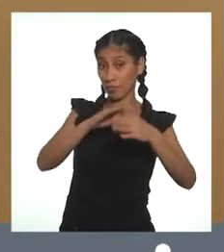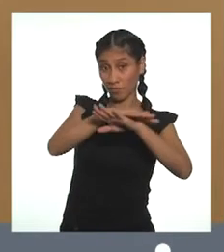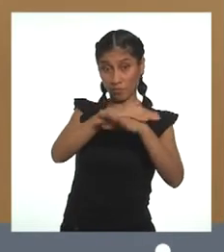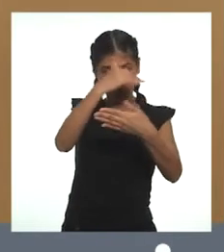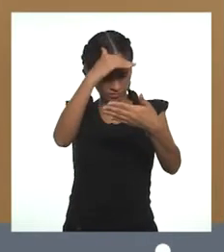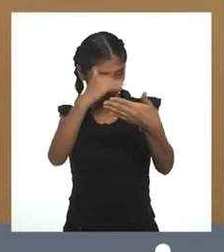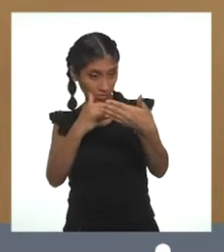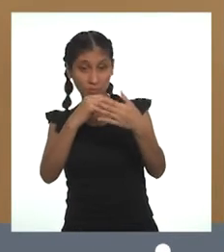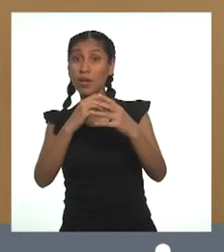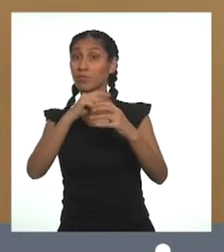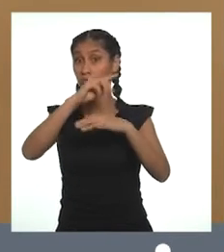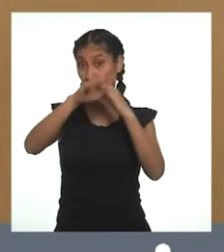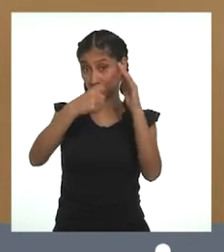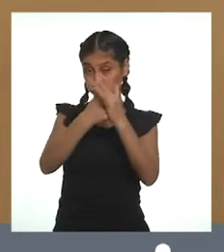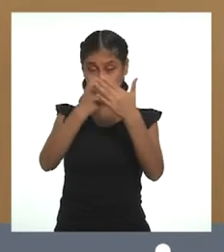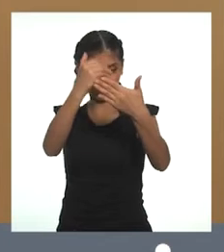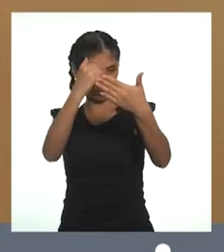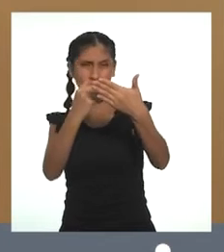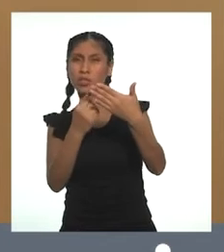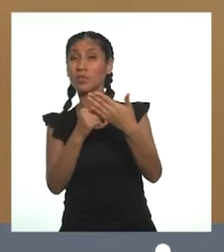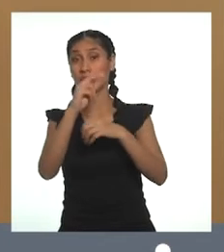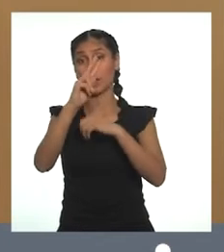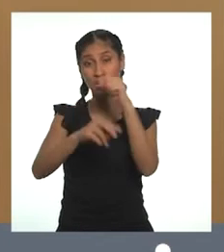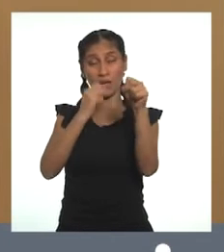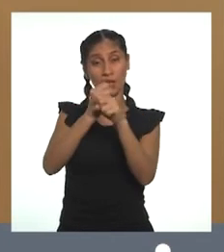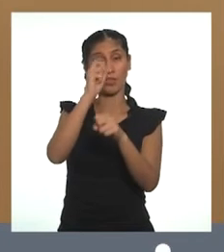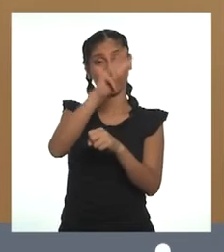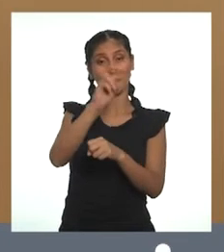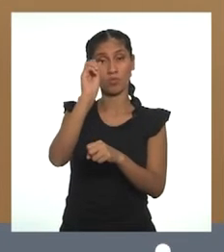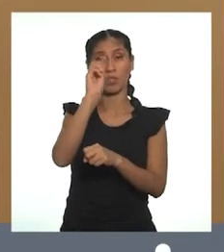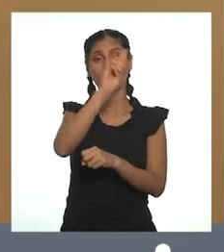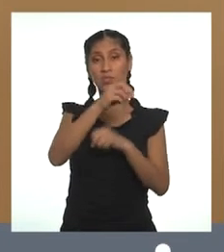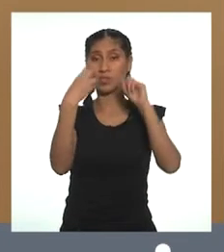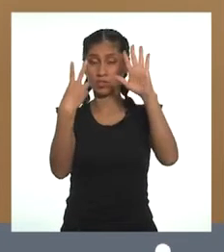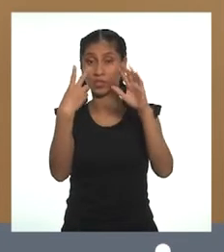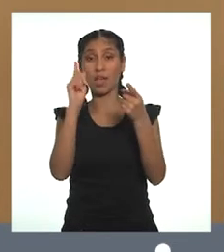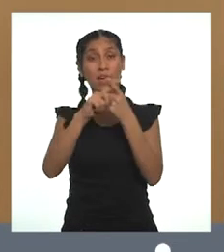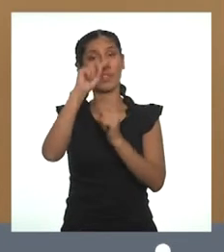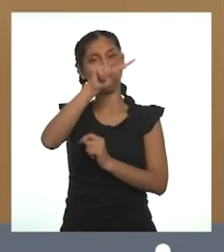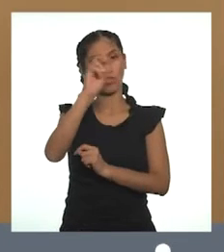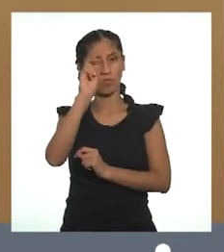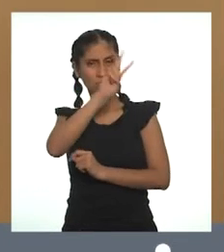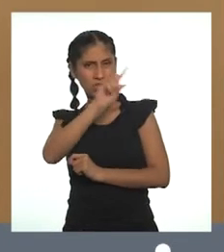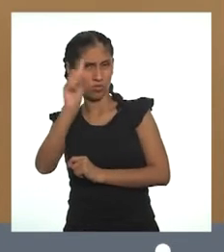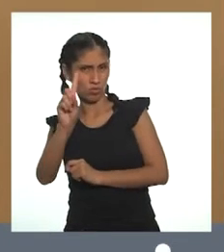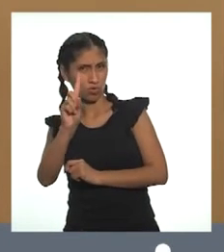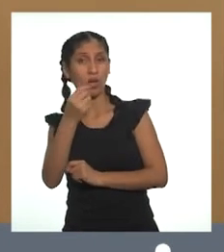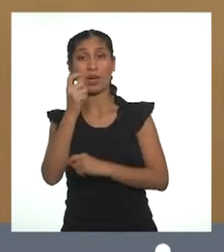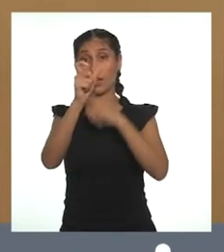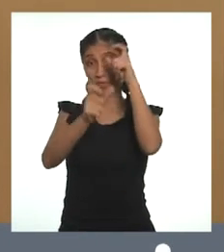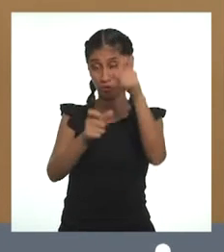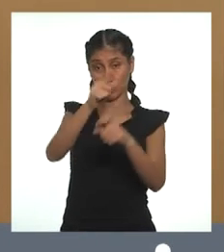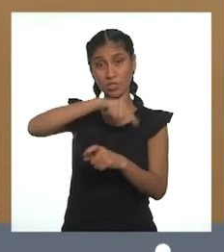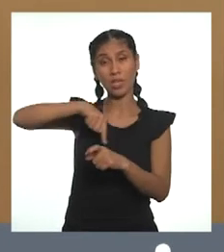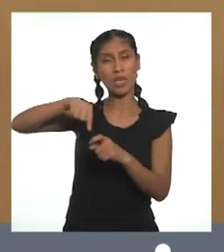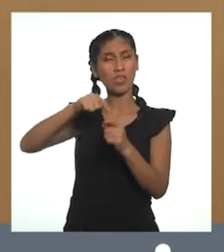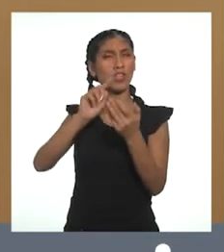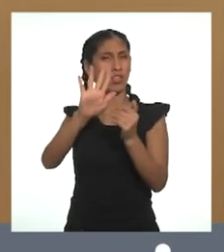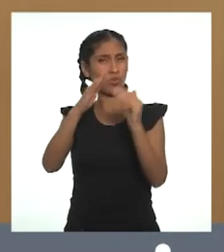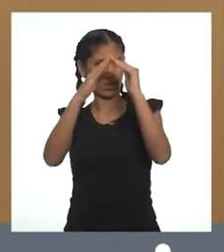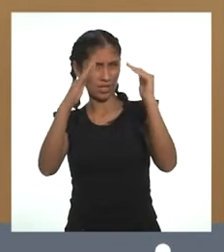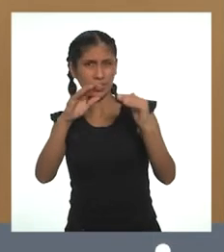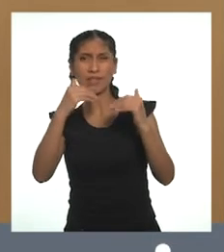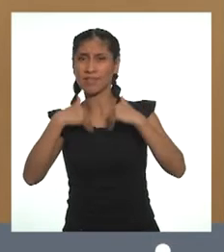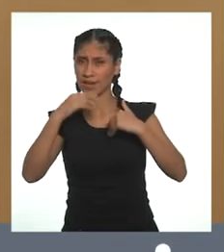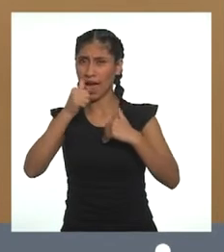Según el Plan Nacional de Saneamiento 2017-2021, el acceso adecuado a los servicios